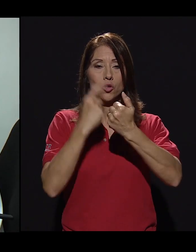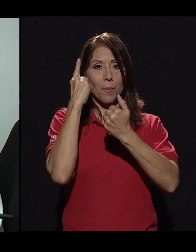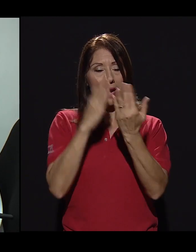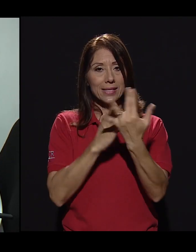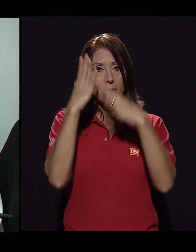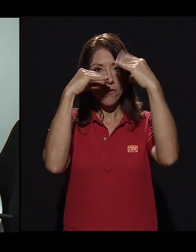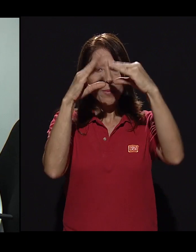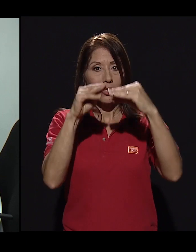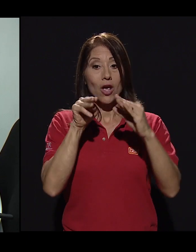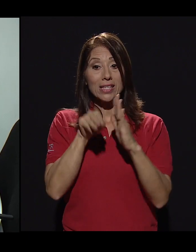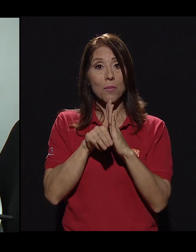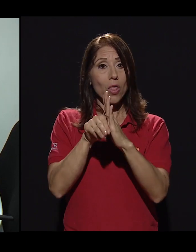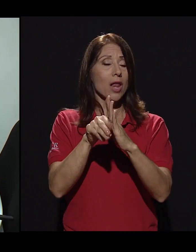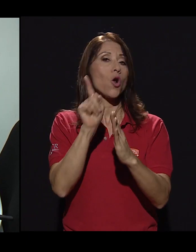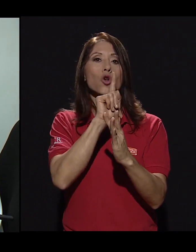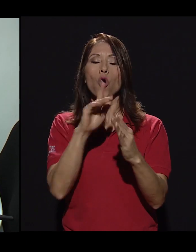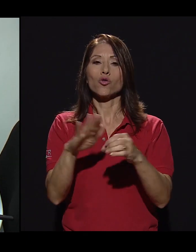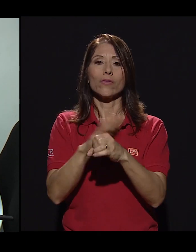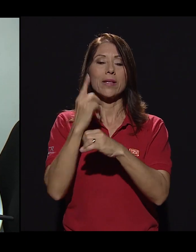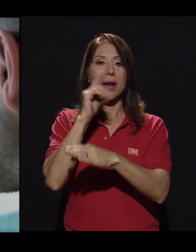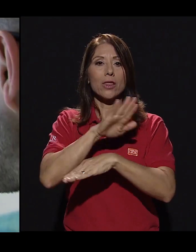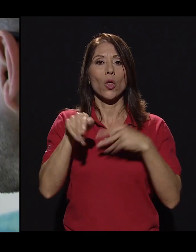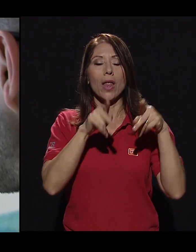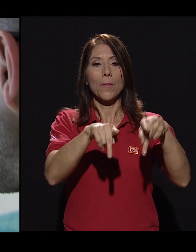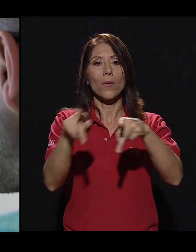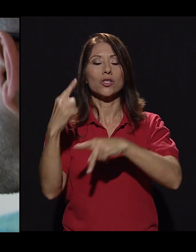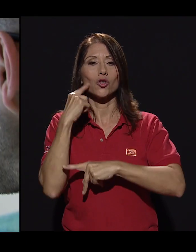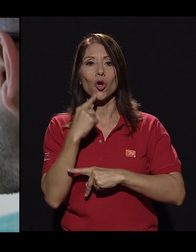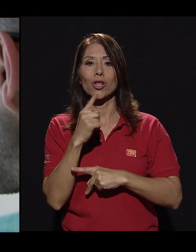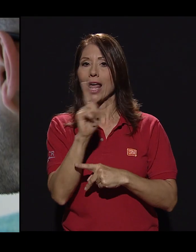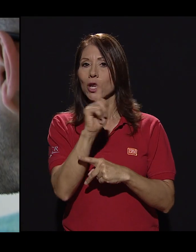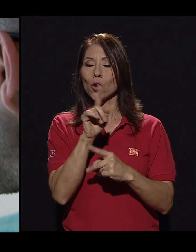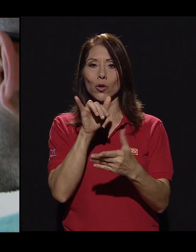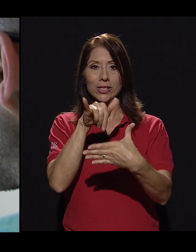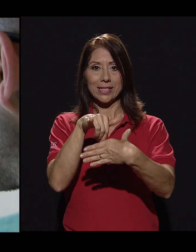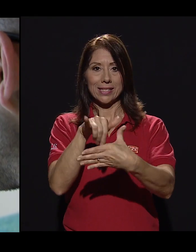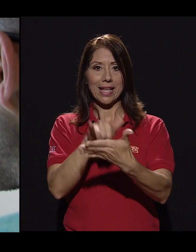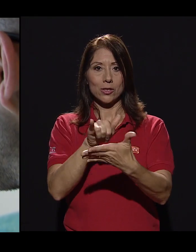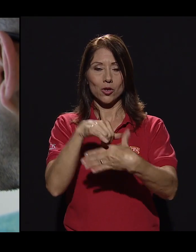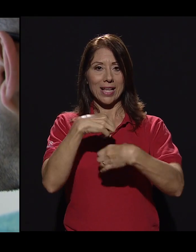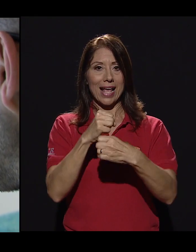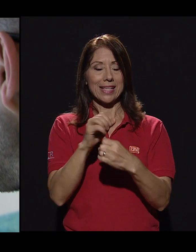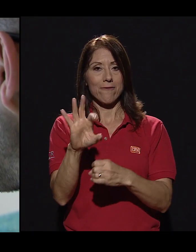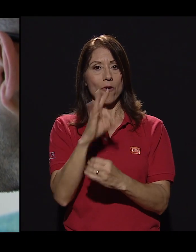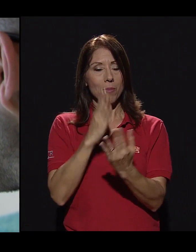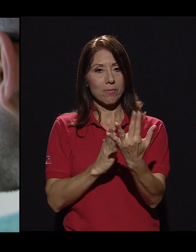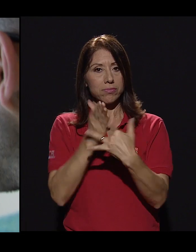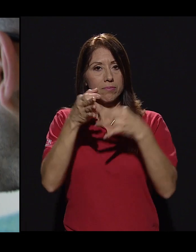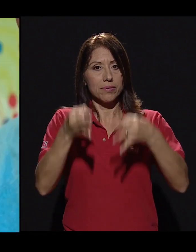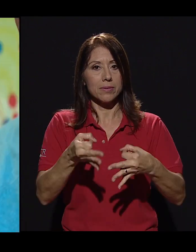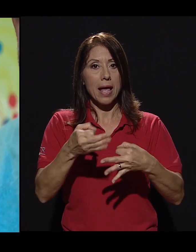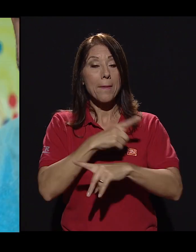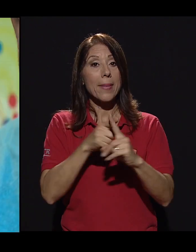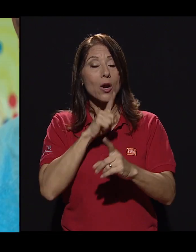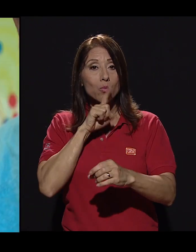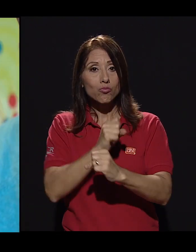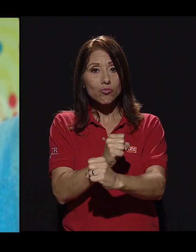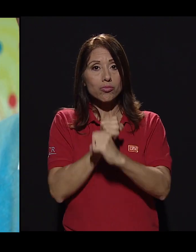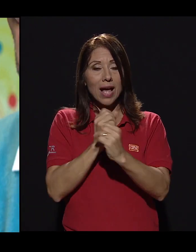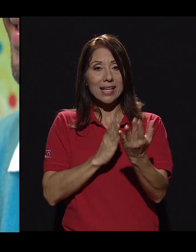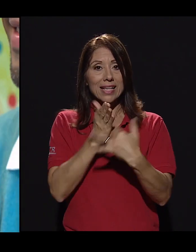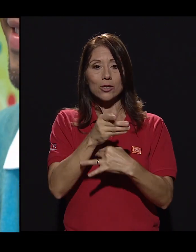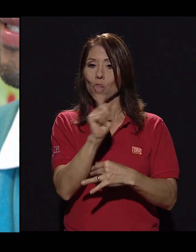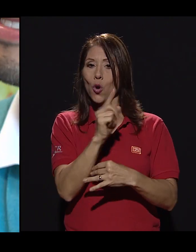sus modelos aún no alcanzan a toda la población sorda, ni lo hacen de la manera más accesible. Sin embargo, garantizar ese acceso no es